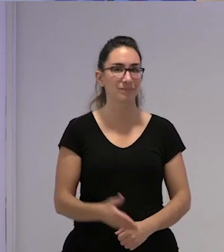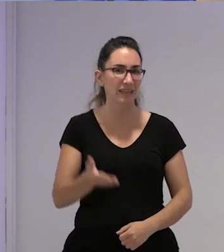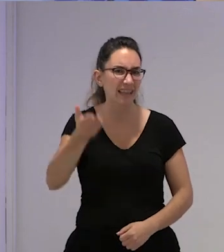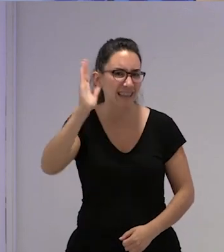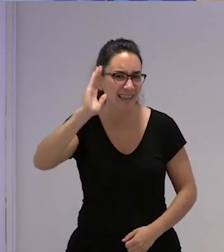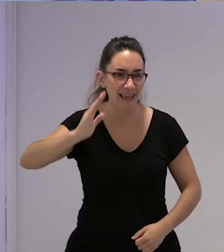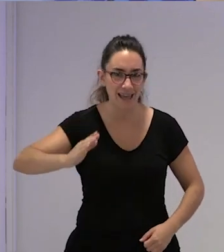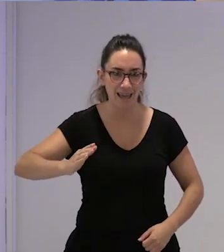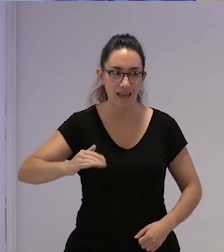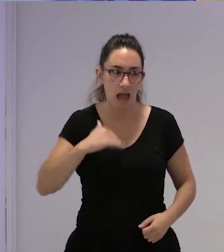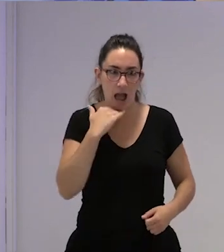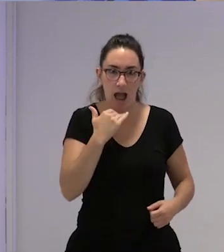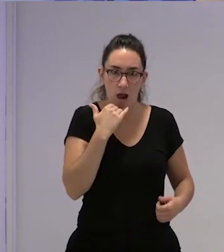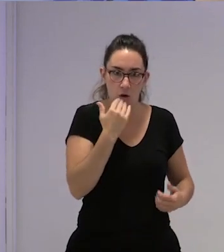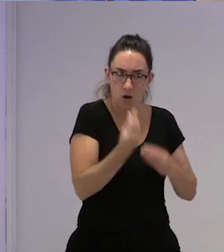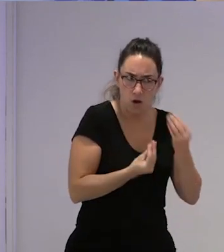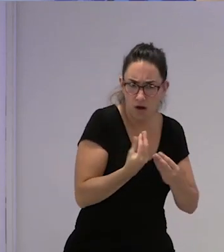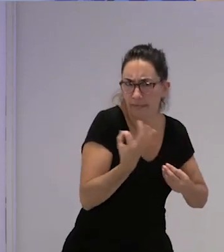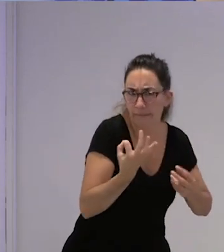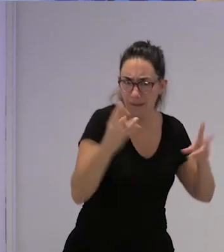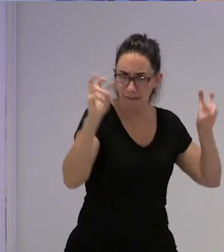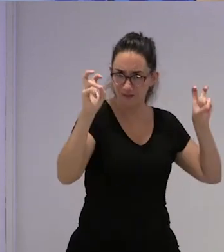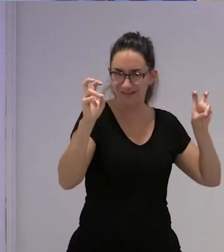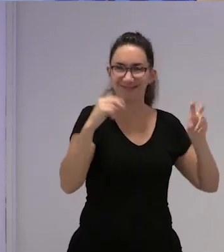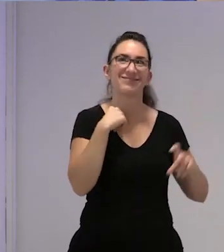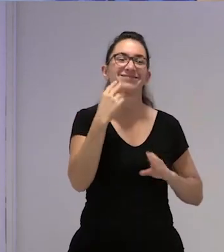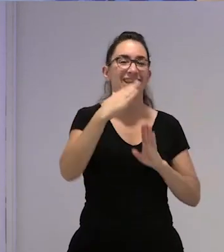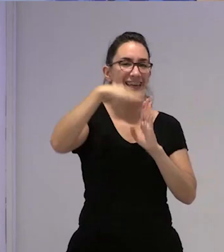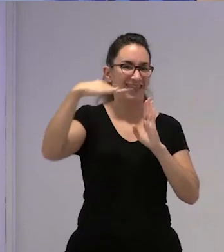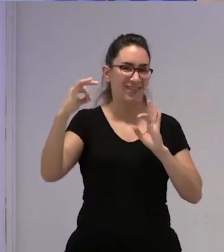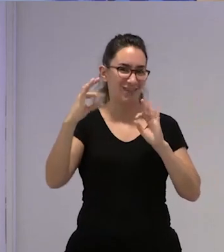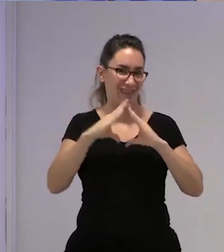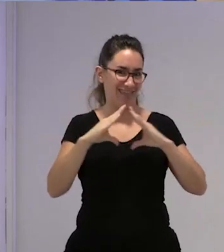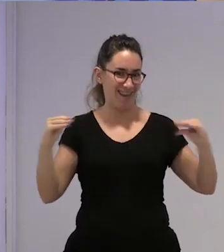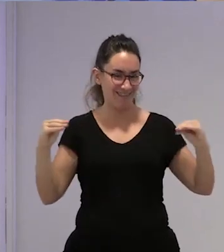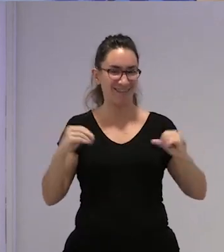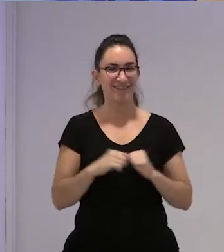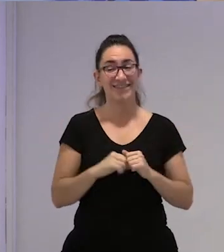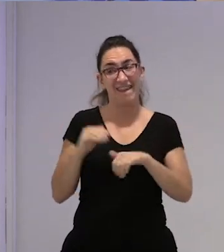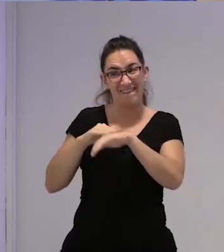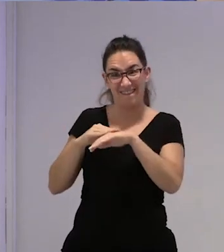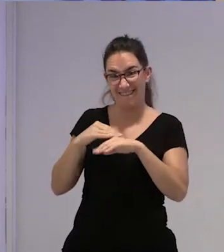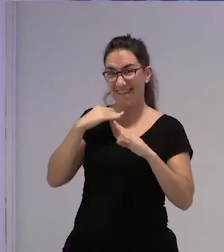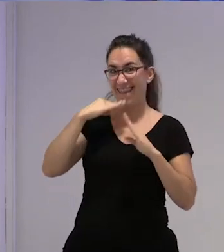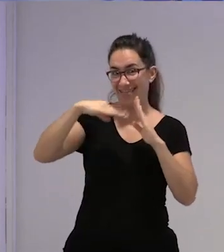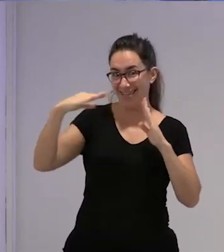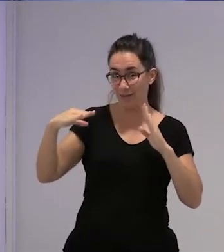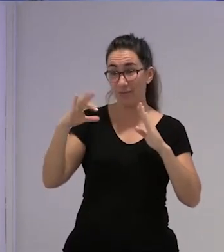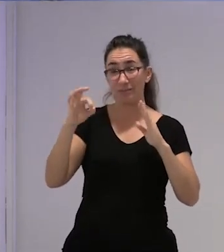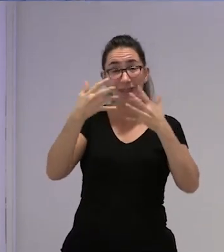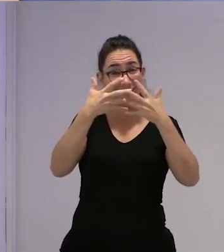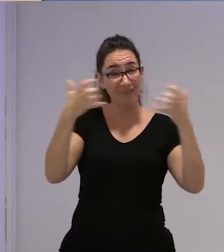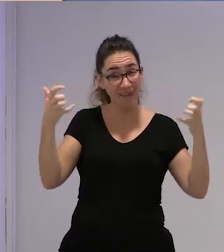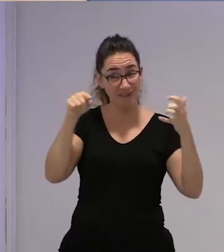Quilla, algo tendremos que hacer, perdón, dame el acento, ¿eh? Pero bueno, esta es la frase, el inicio de la historia de